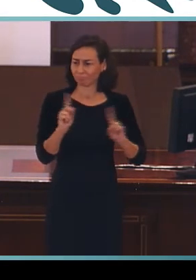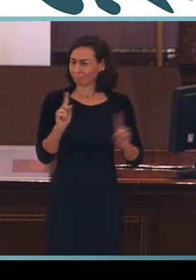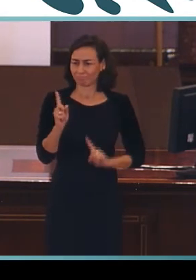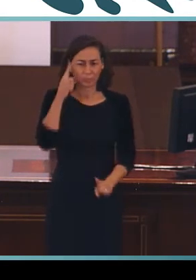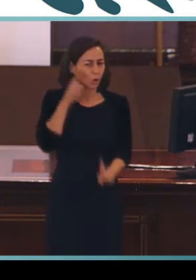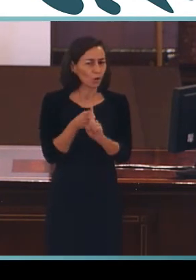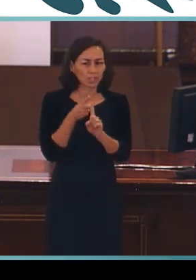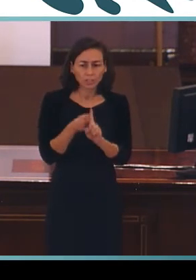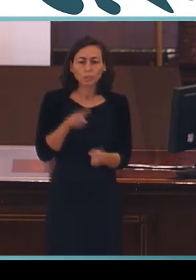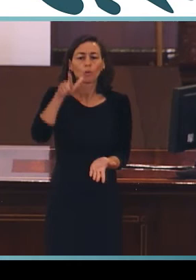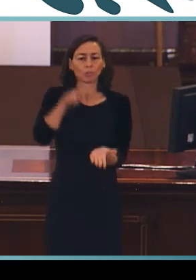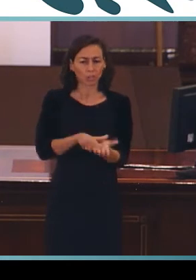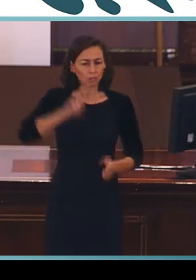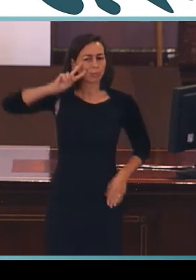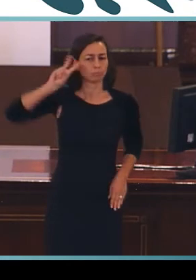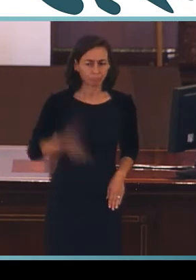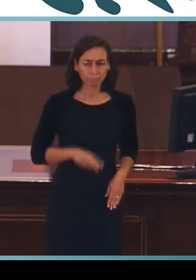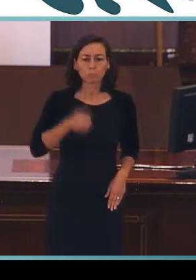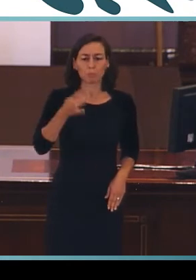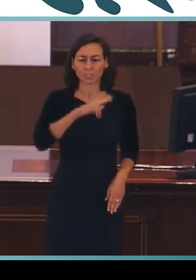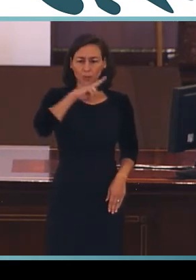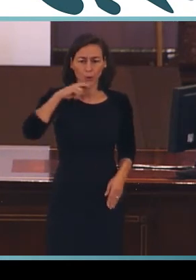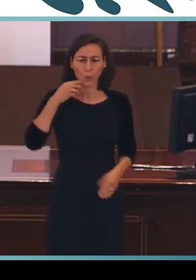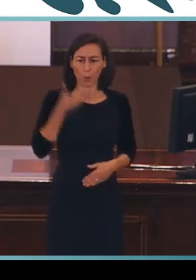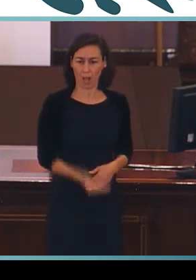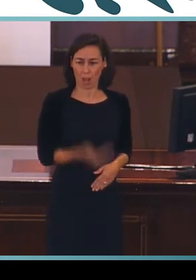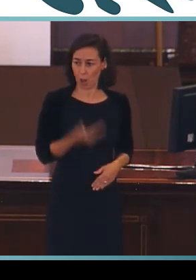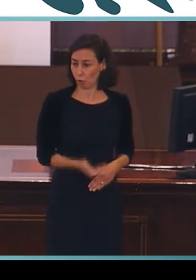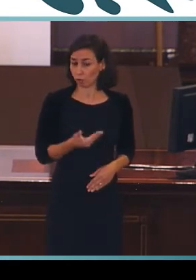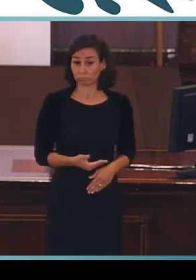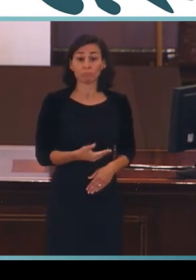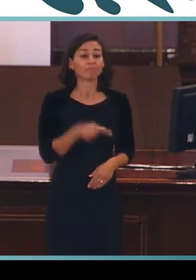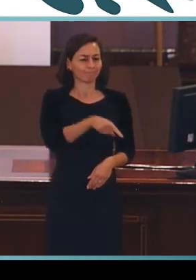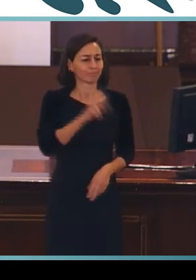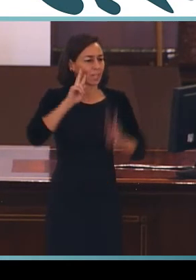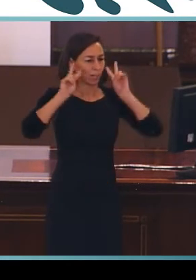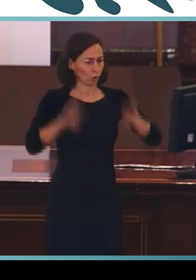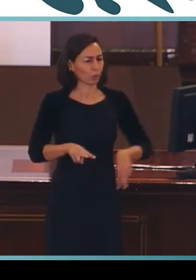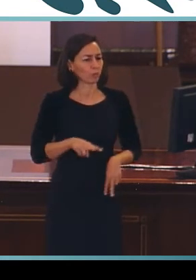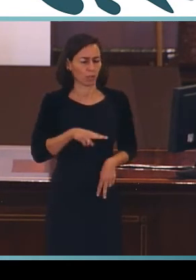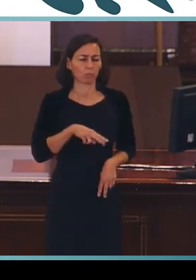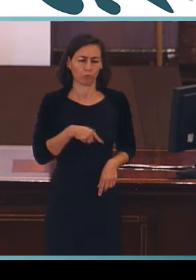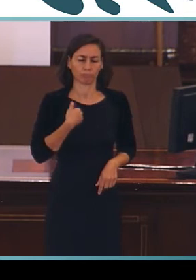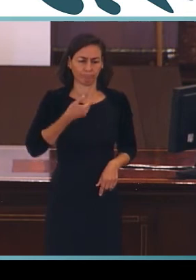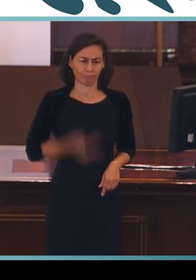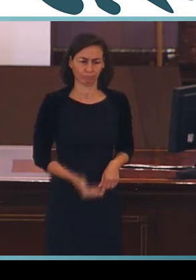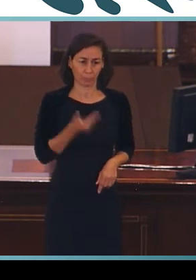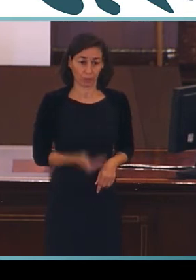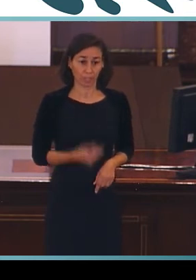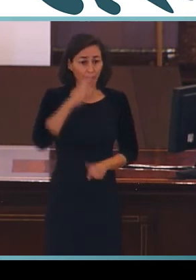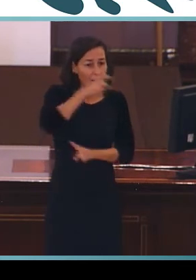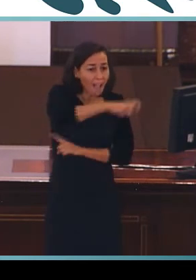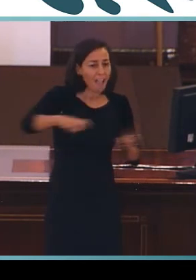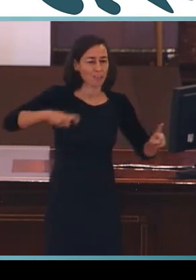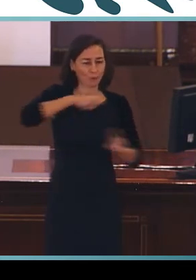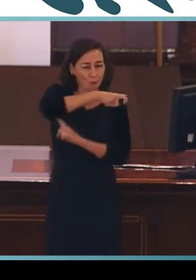y valoradas. Un reconocimiento Concha muy merecido. A partir de este año y cada año celebraremos